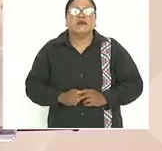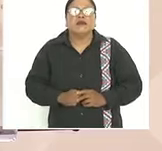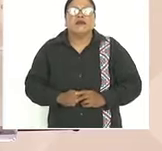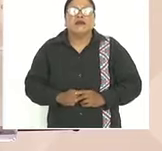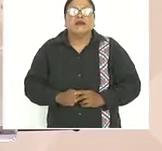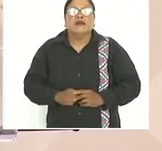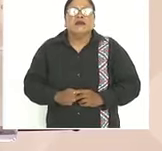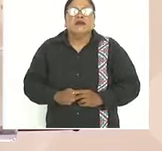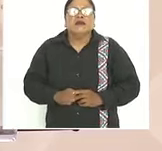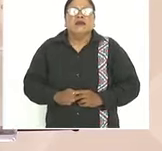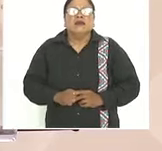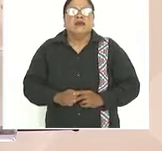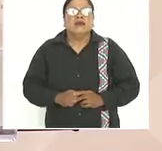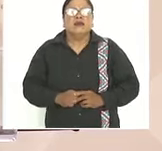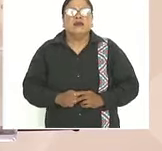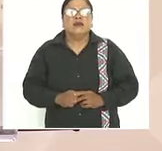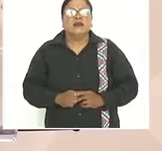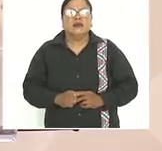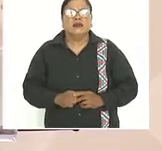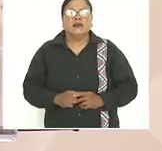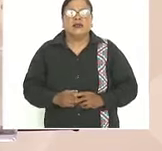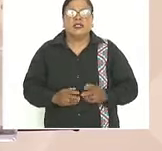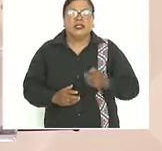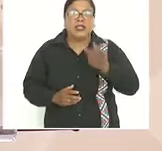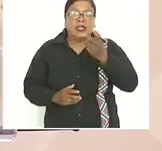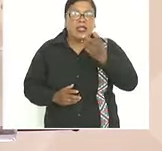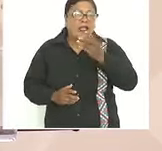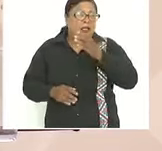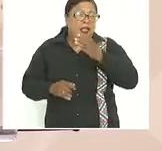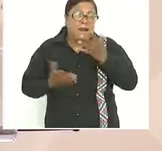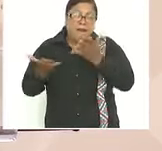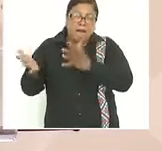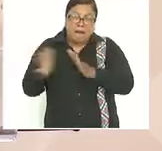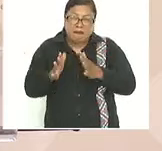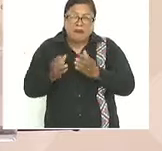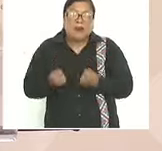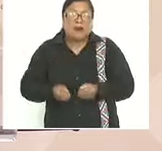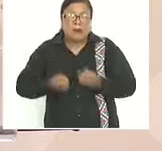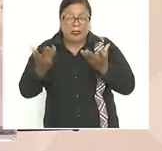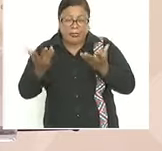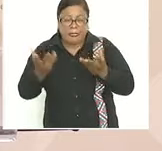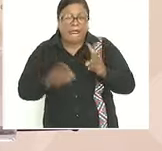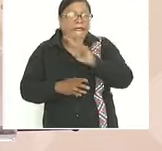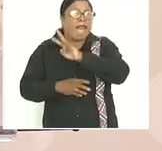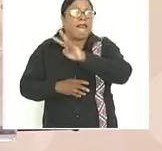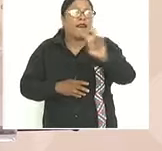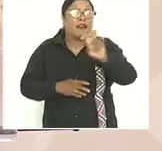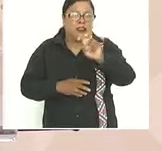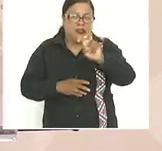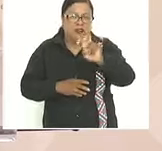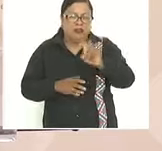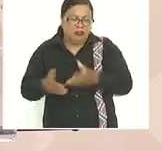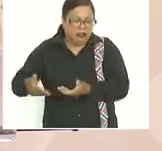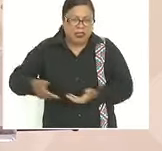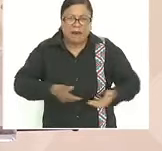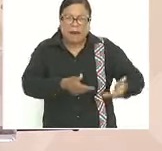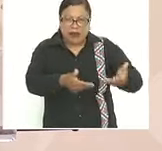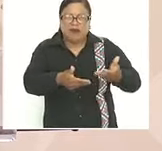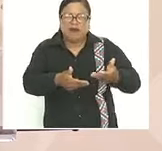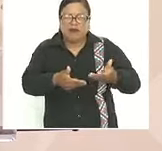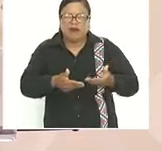va a construirse más de 200 caminos